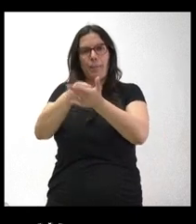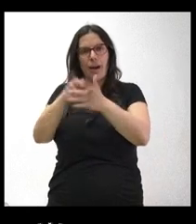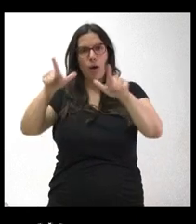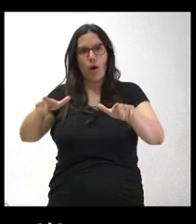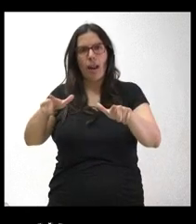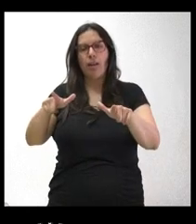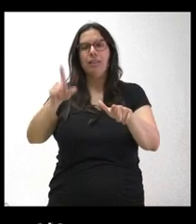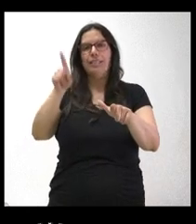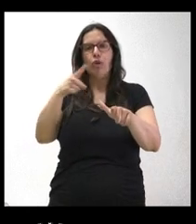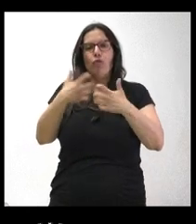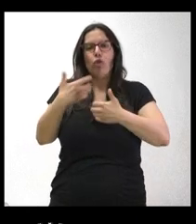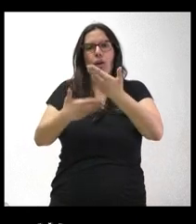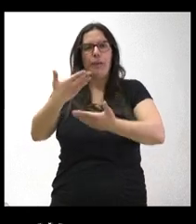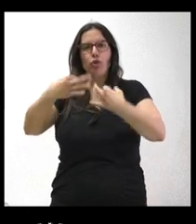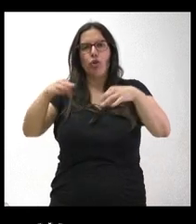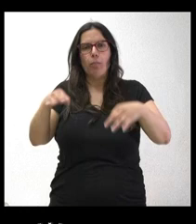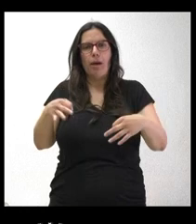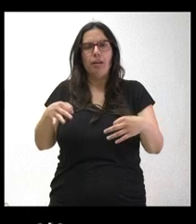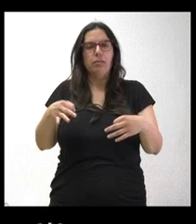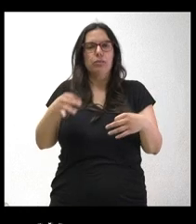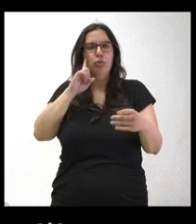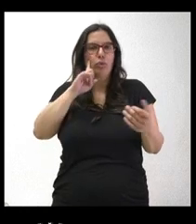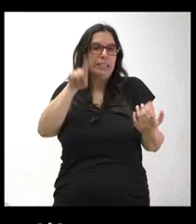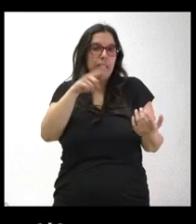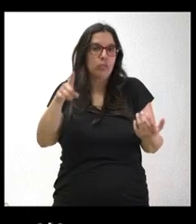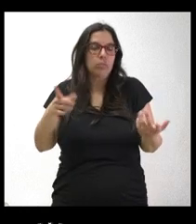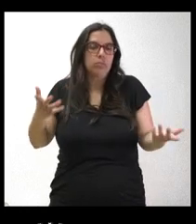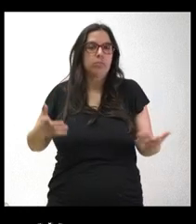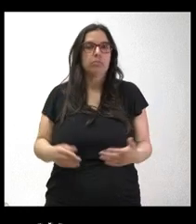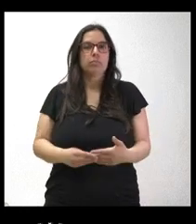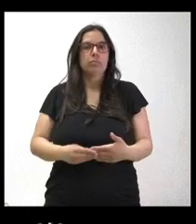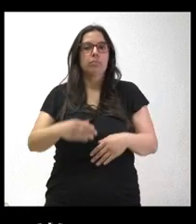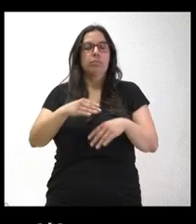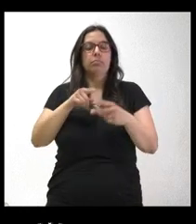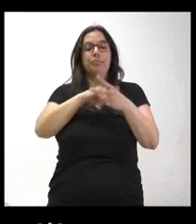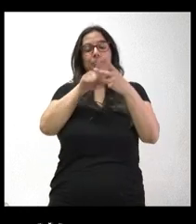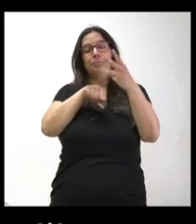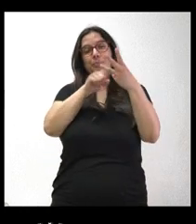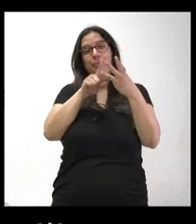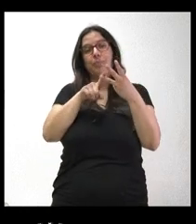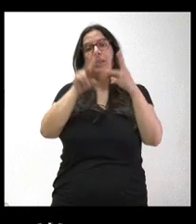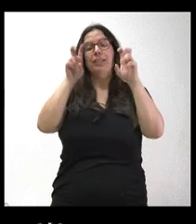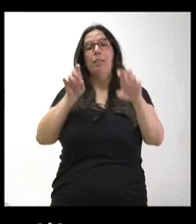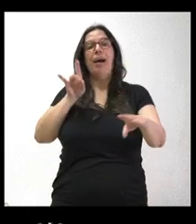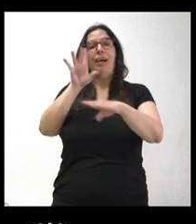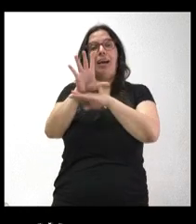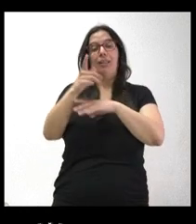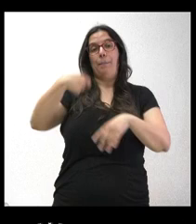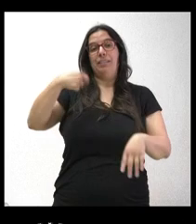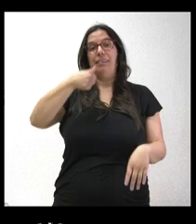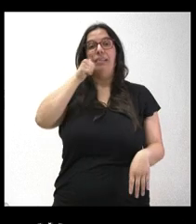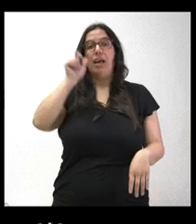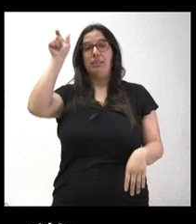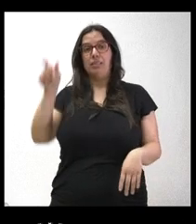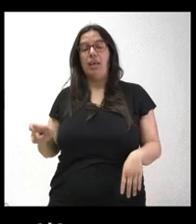funcionamiento normal? No sé qué montante resta para el SERLA en ese sentido. Y luego, sobre la carta de Sánchez, no sé si creen que el